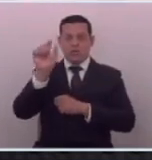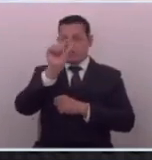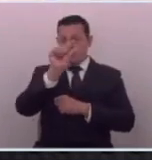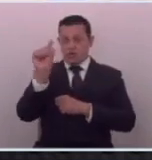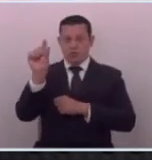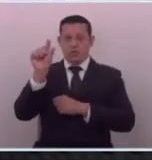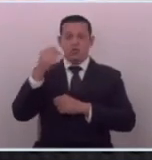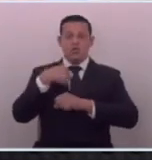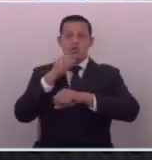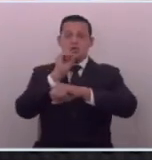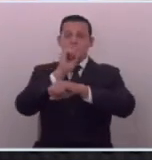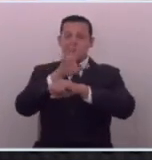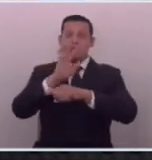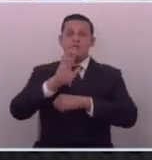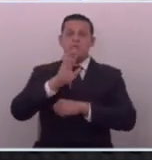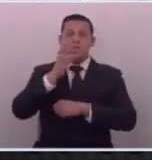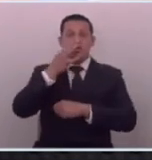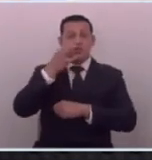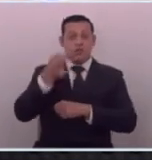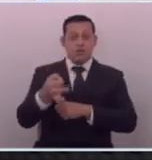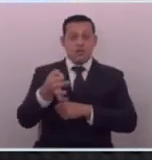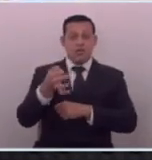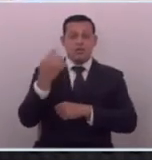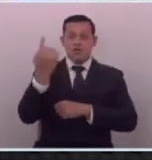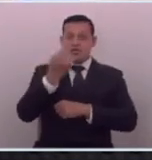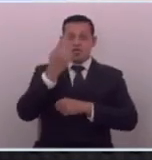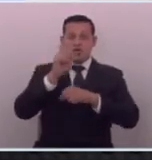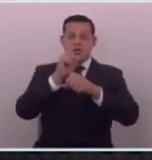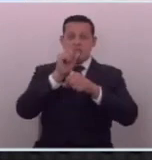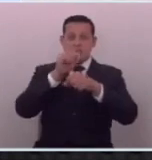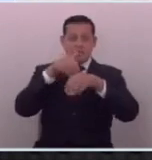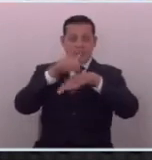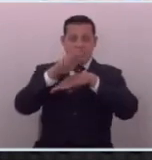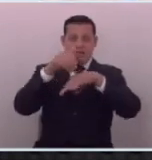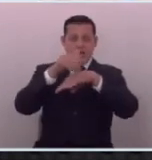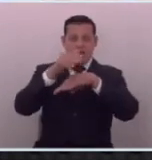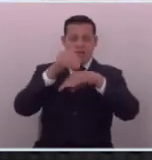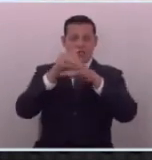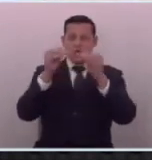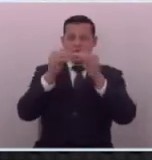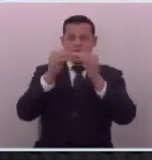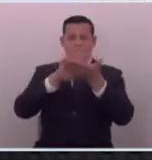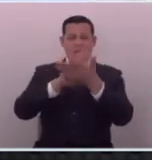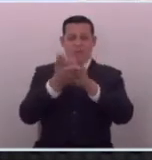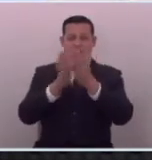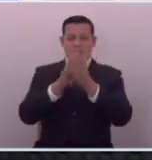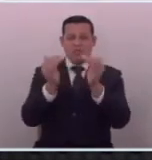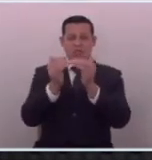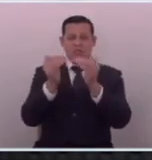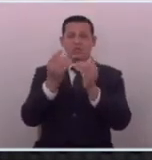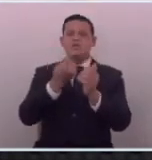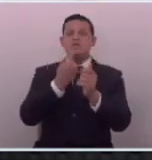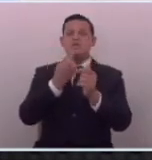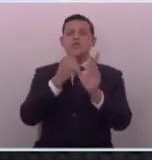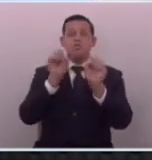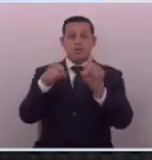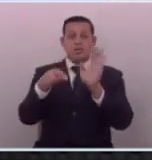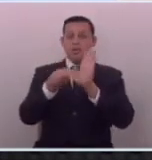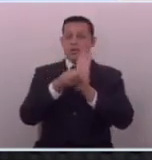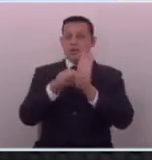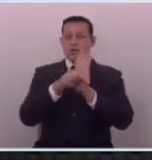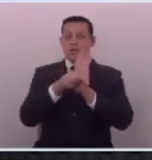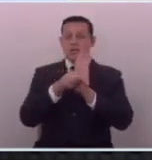vengo yo y le digo la verdad que solo pasa tuiteando y sacando tweets como tortillas ¿quién me puede negar eso?